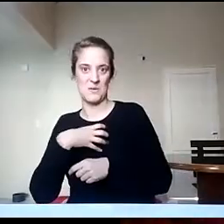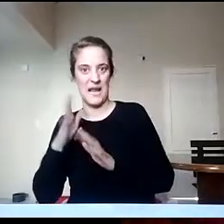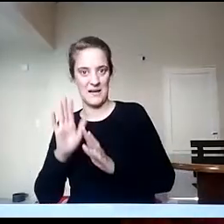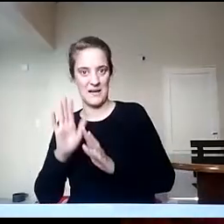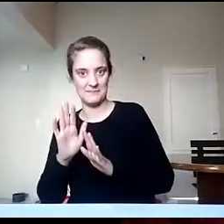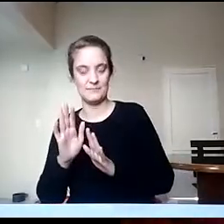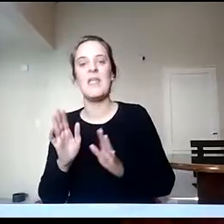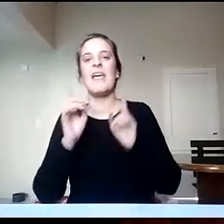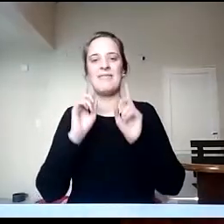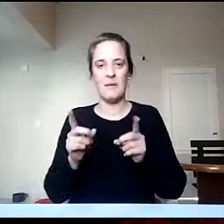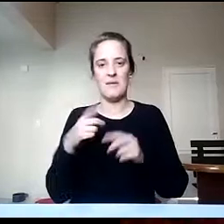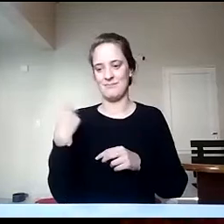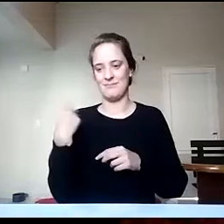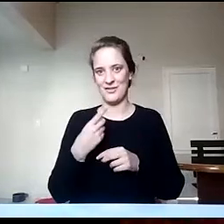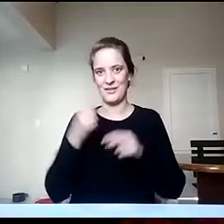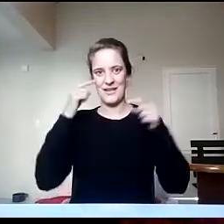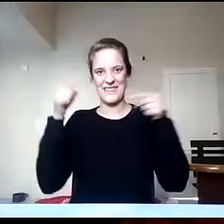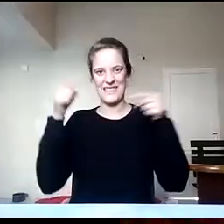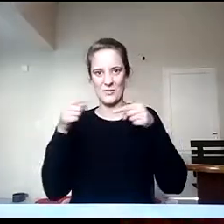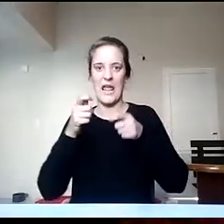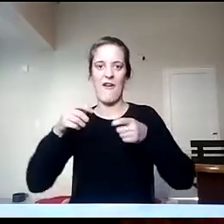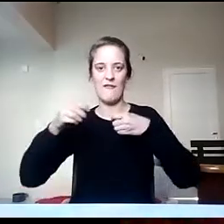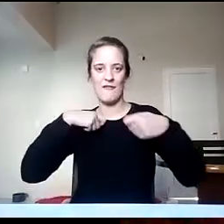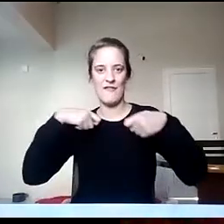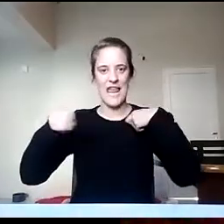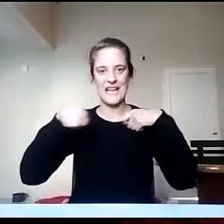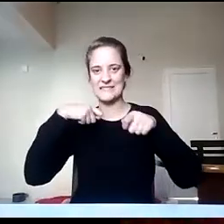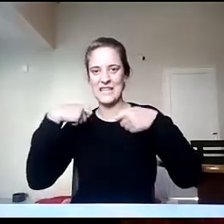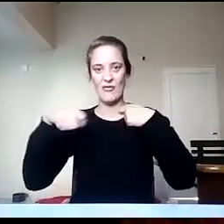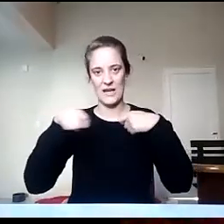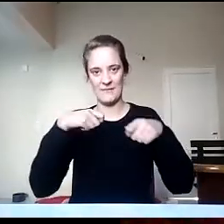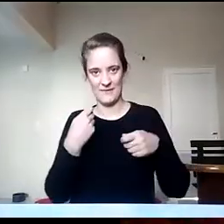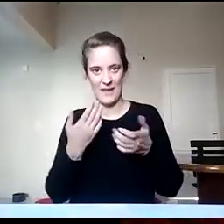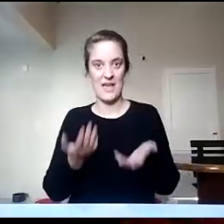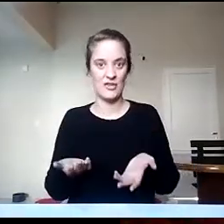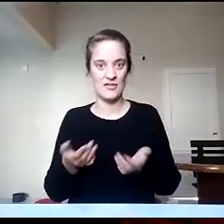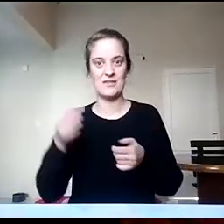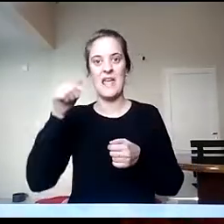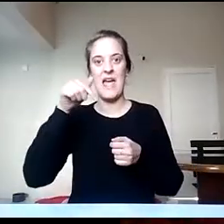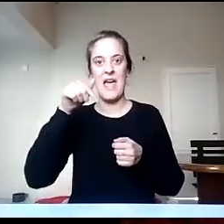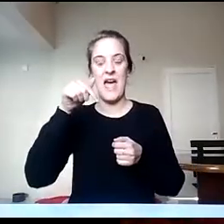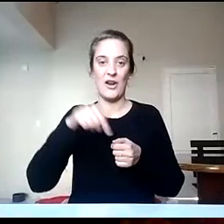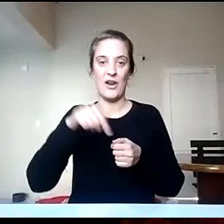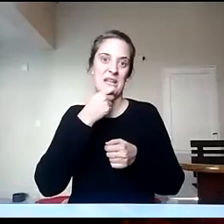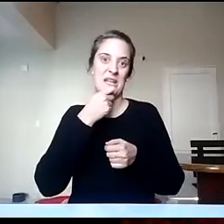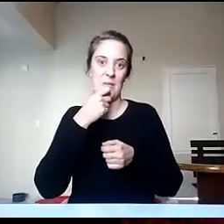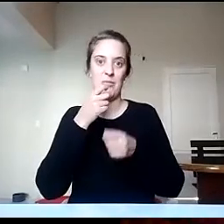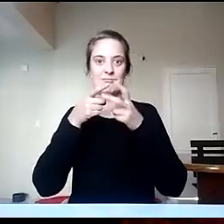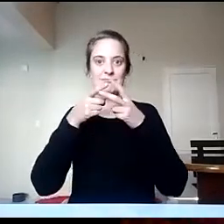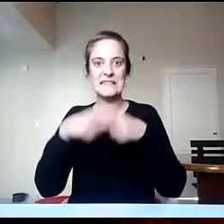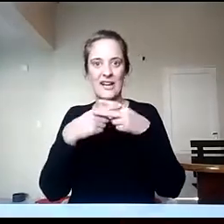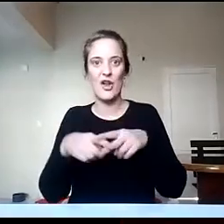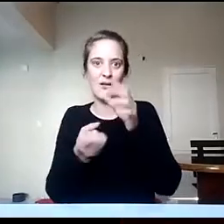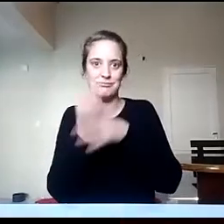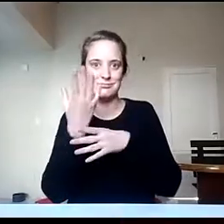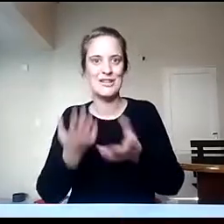Y con este, con el acercarnos a estas nuevas herramientas que tienen que ver con el desarrollo de la tecnología, que hemos estado un poco obligados